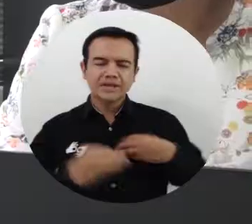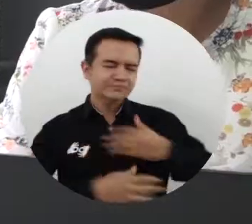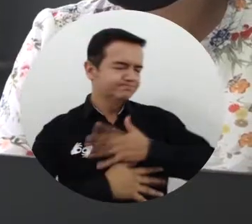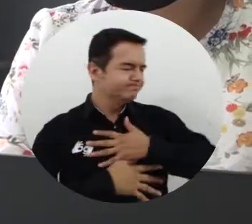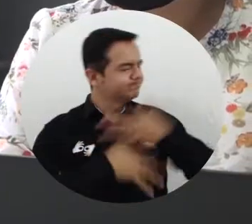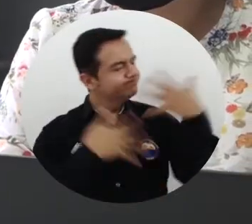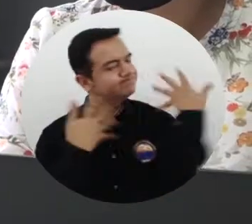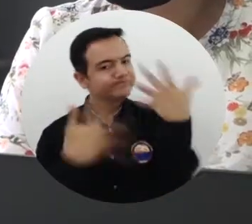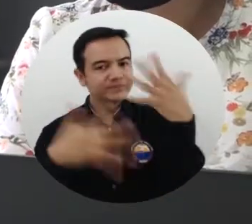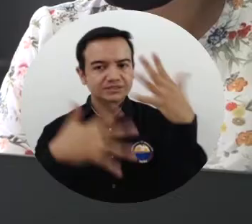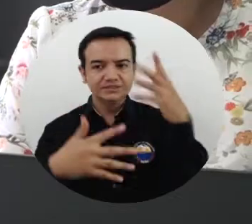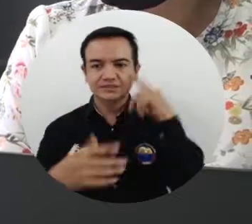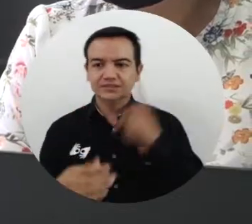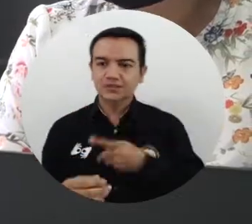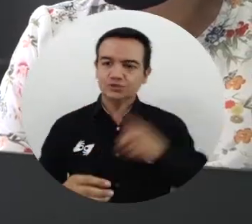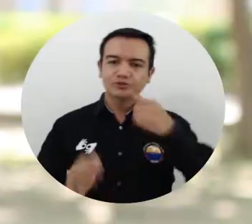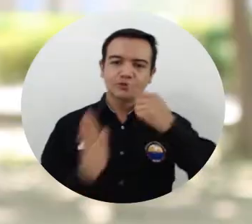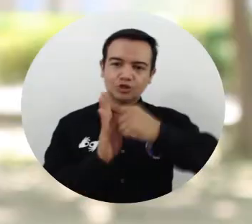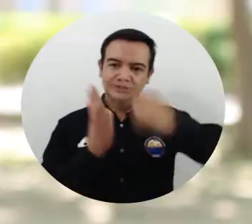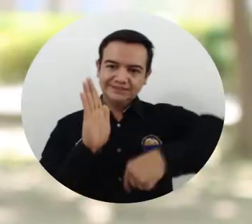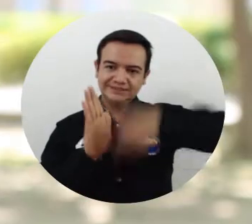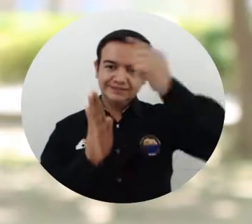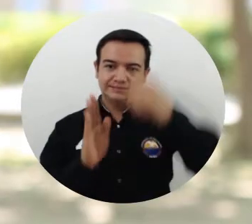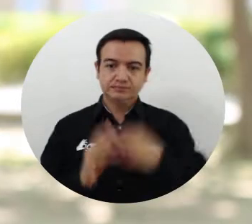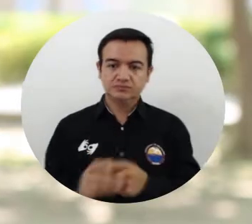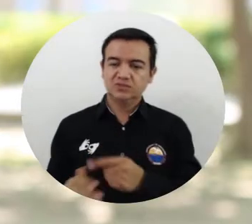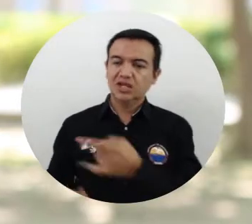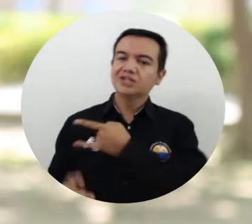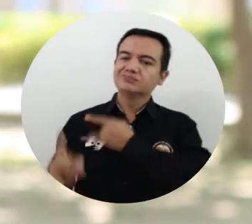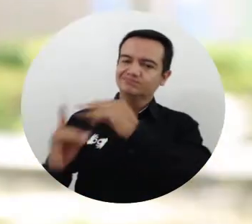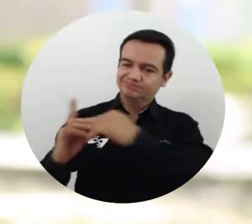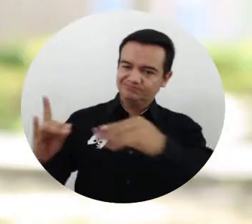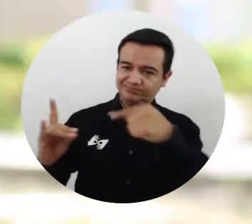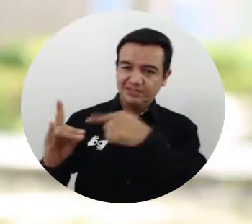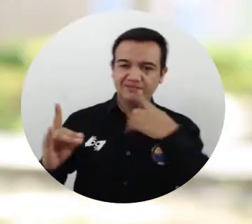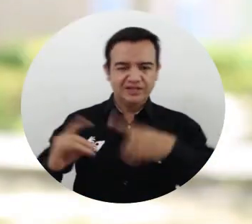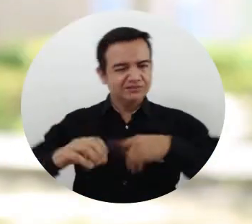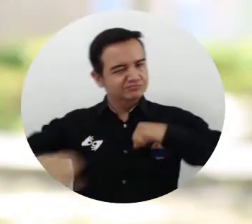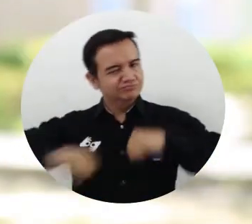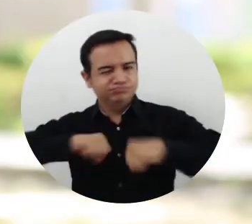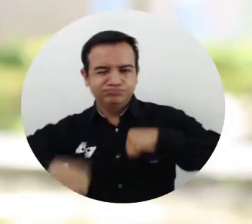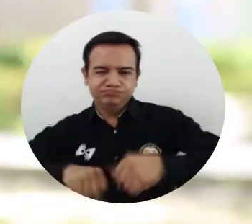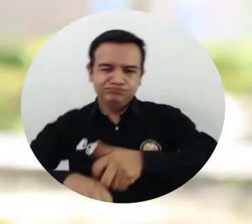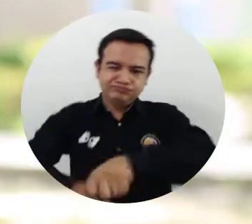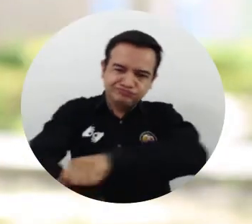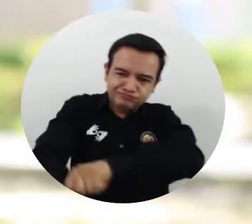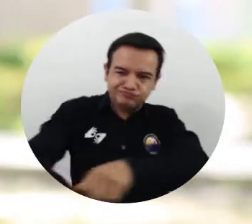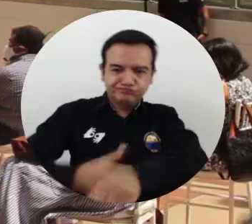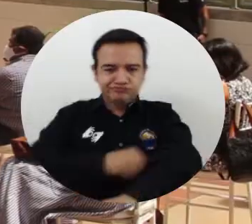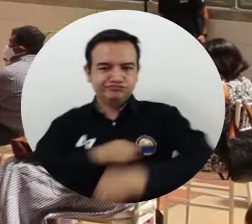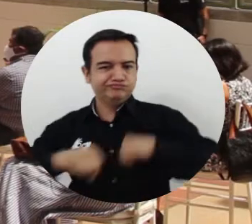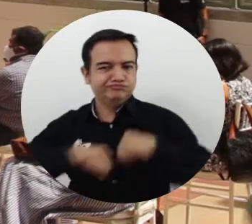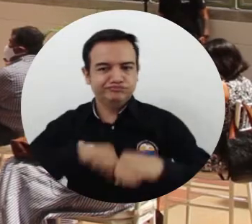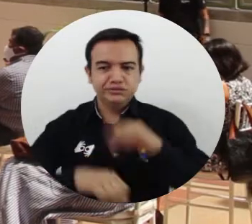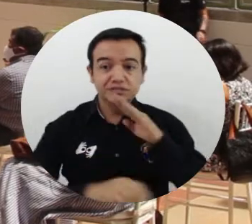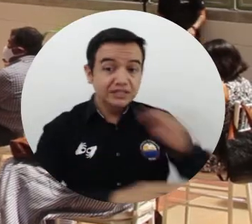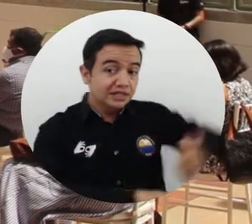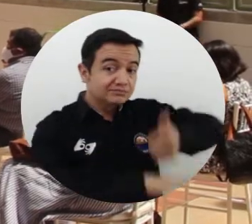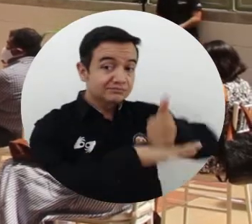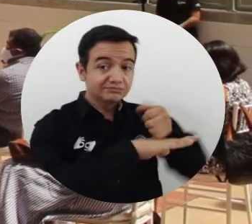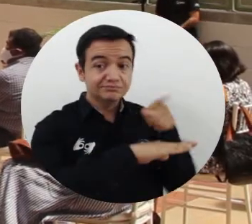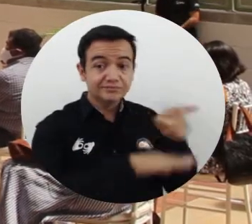muchas felicitaciones por esa acreditación. La Universidad se lo merece. Ha trabajado duro su parte de